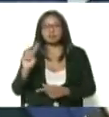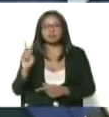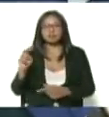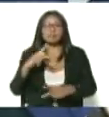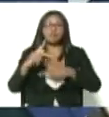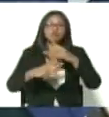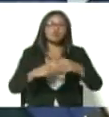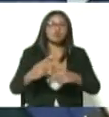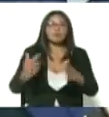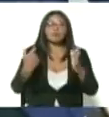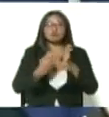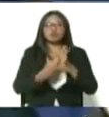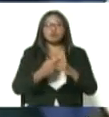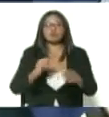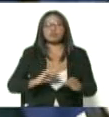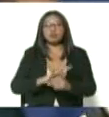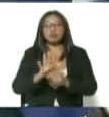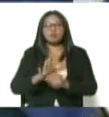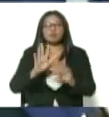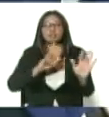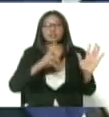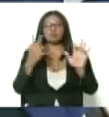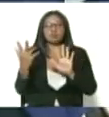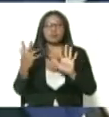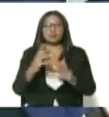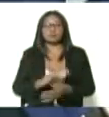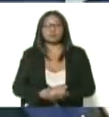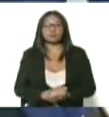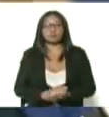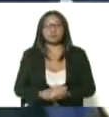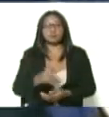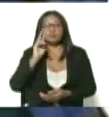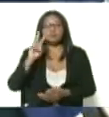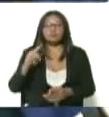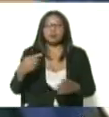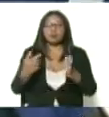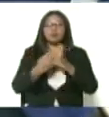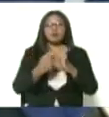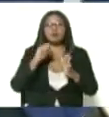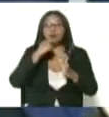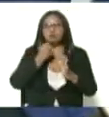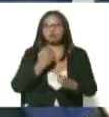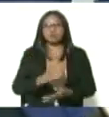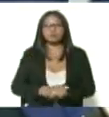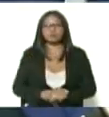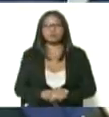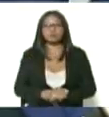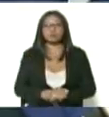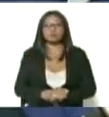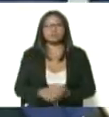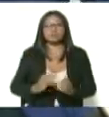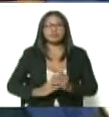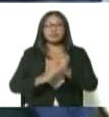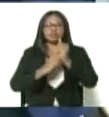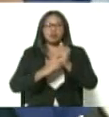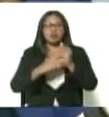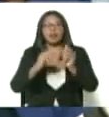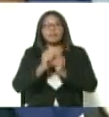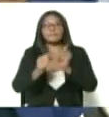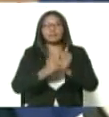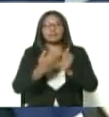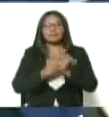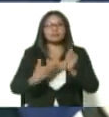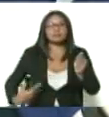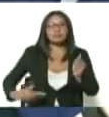de vacunación contra la COVID-19, haciendo uso de la vacuna Sputnik V. Dirige esta actividad la vicepresidenta ejecutiva de la República,